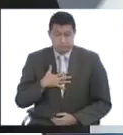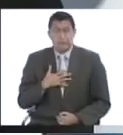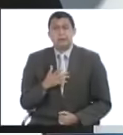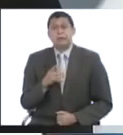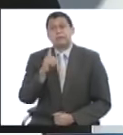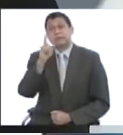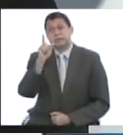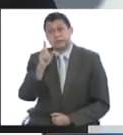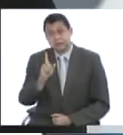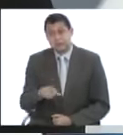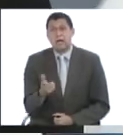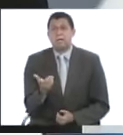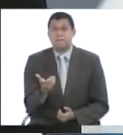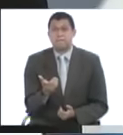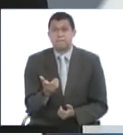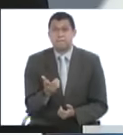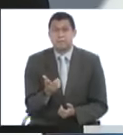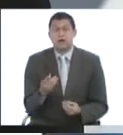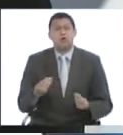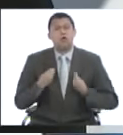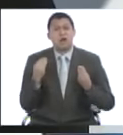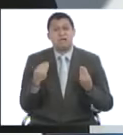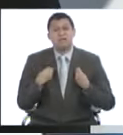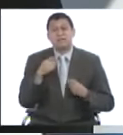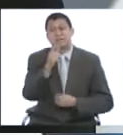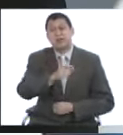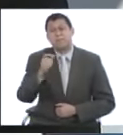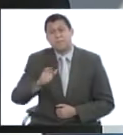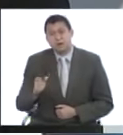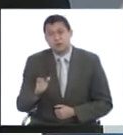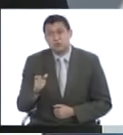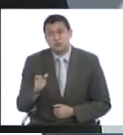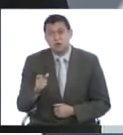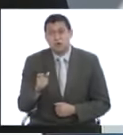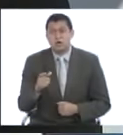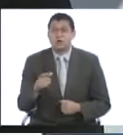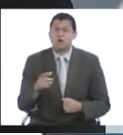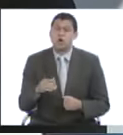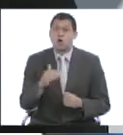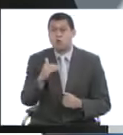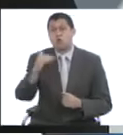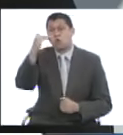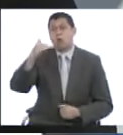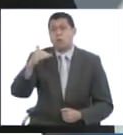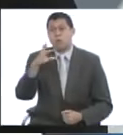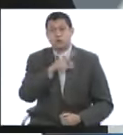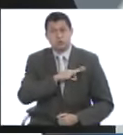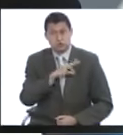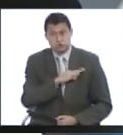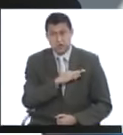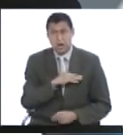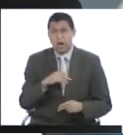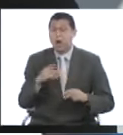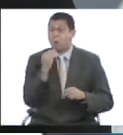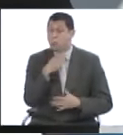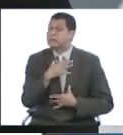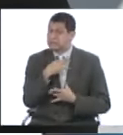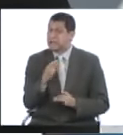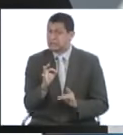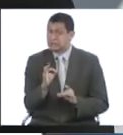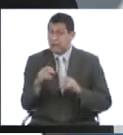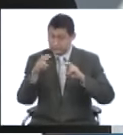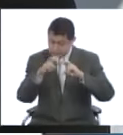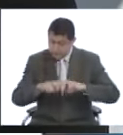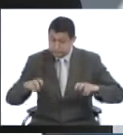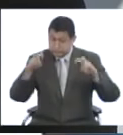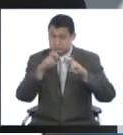y además con el estilo de vida de la población y con el estrato social, con el nivel de estrés. a ser un estudio muy interesante que nos va a